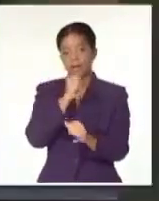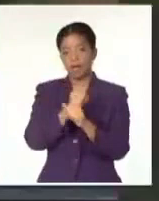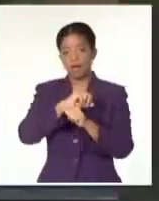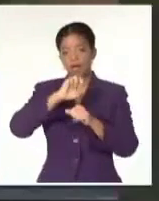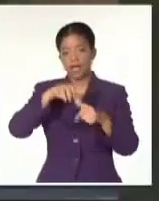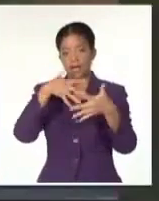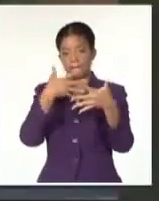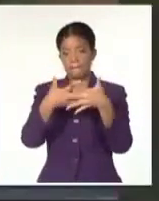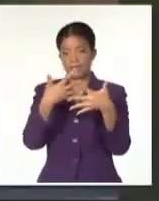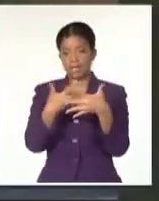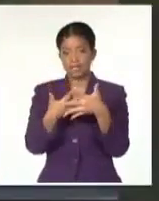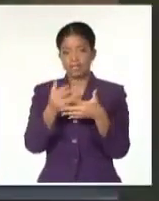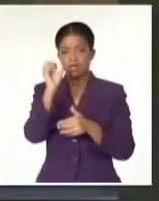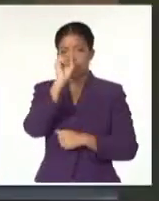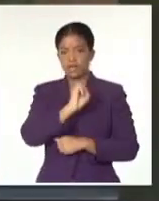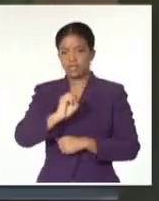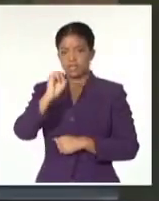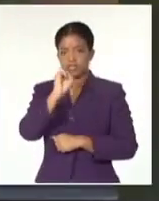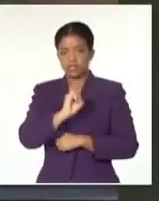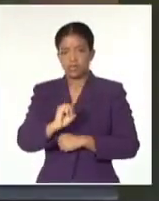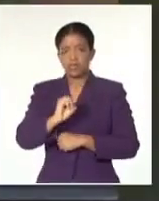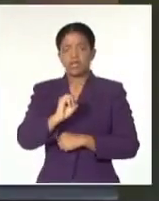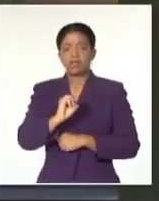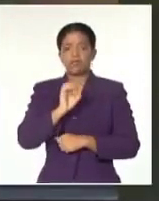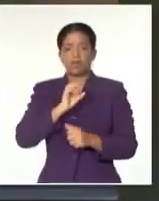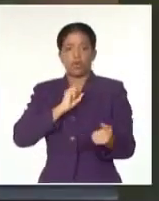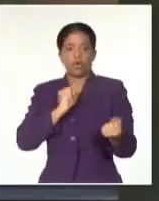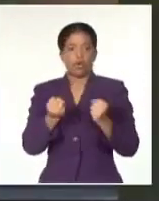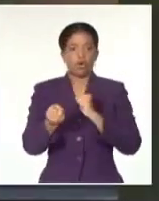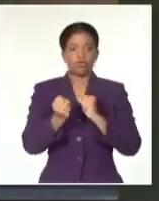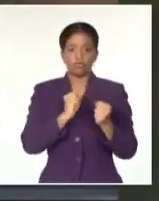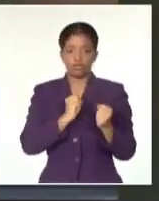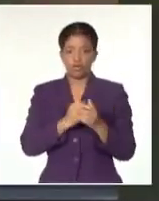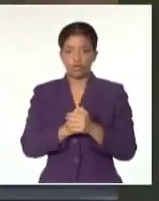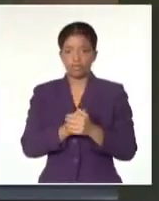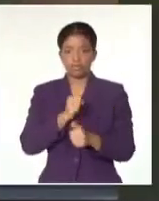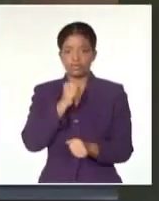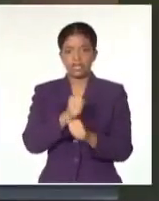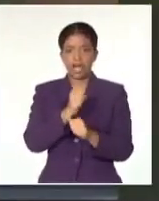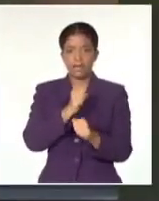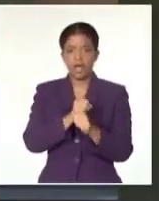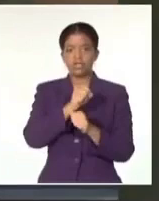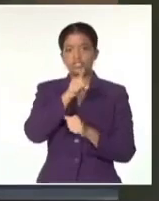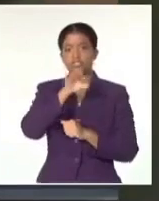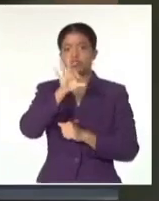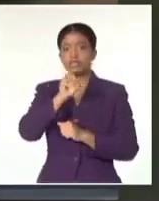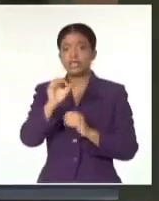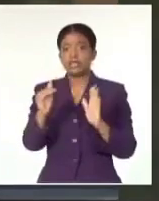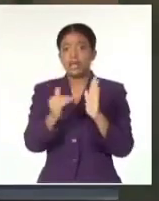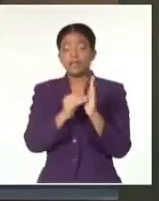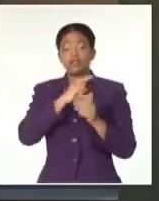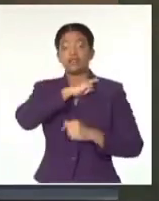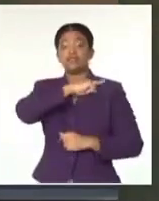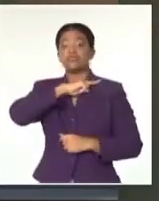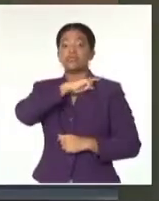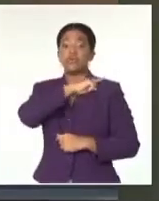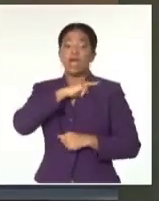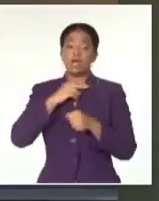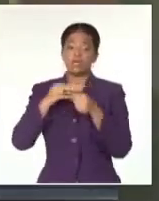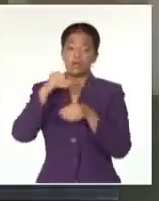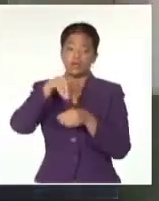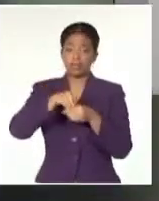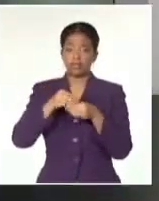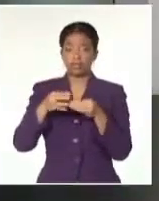15 organizaciones de inteligencia y el trabajo de 180.000 funcionarios y el